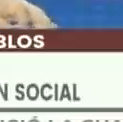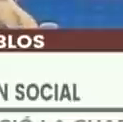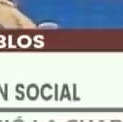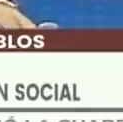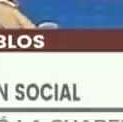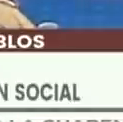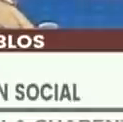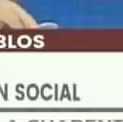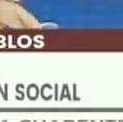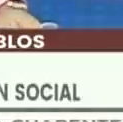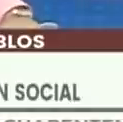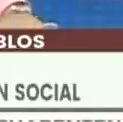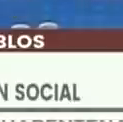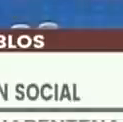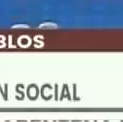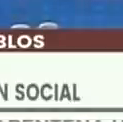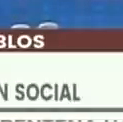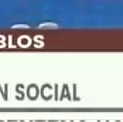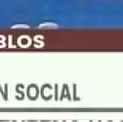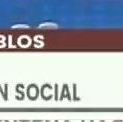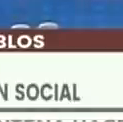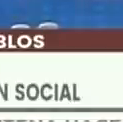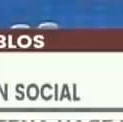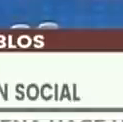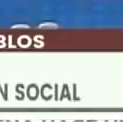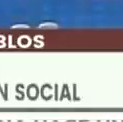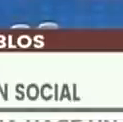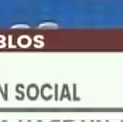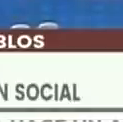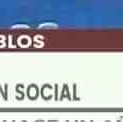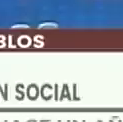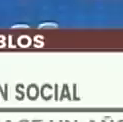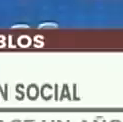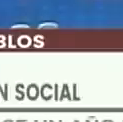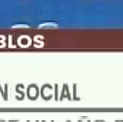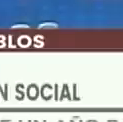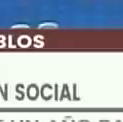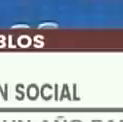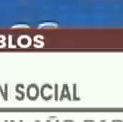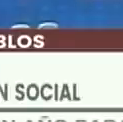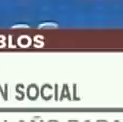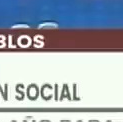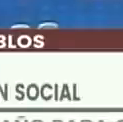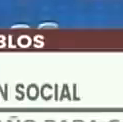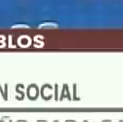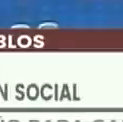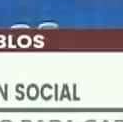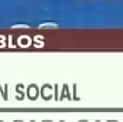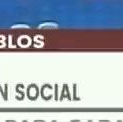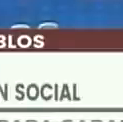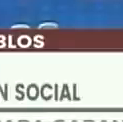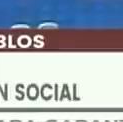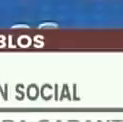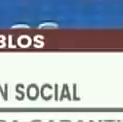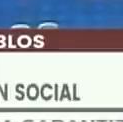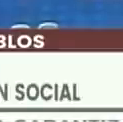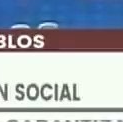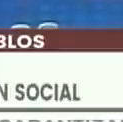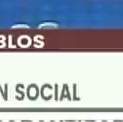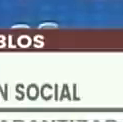yo te cuido. Si tú te cuidas, tú me cuidas. Así que entre todos,